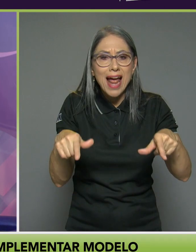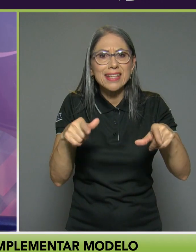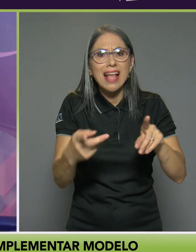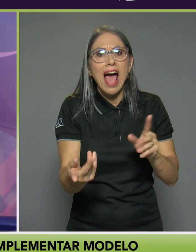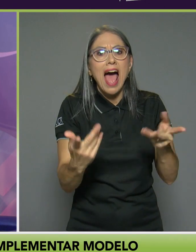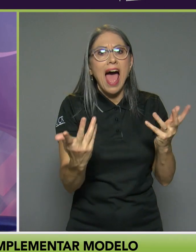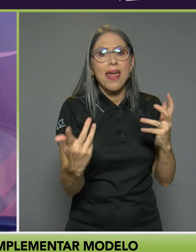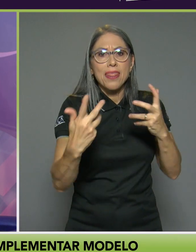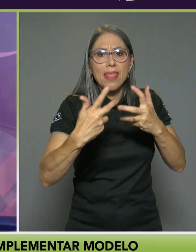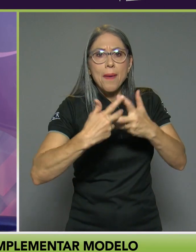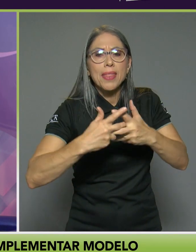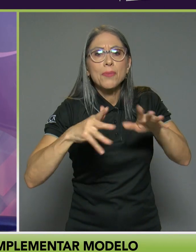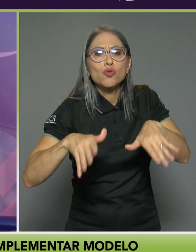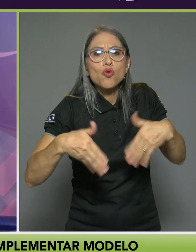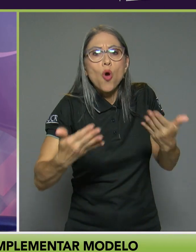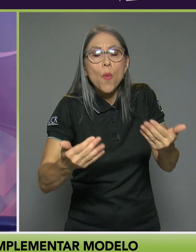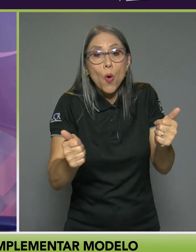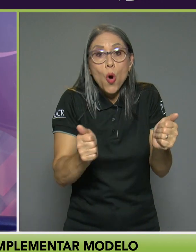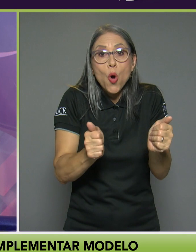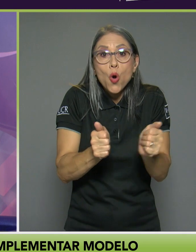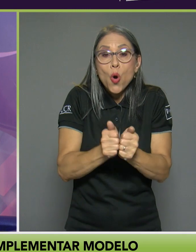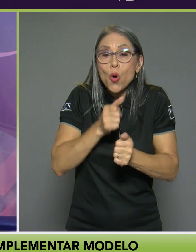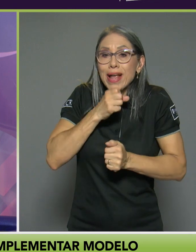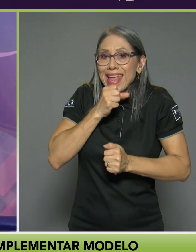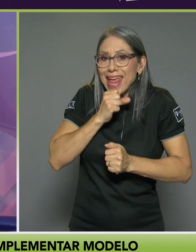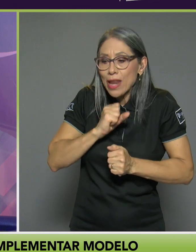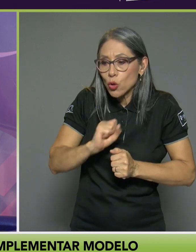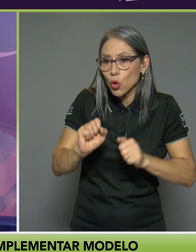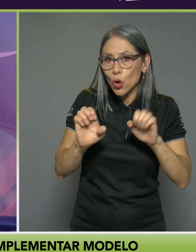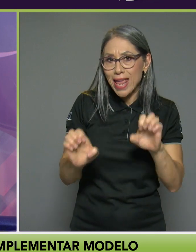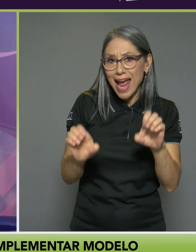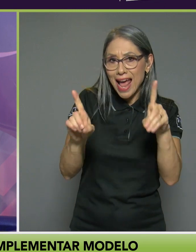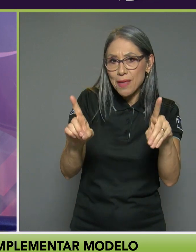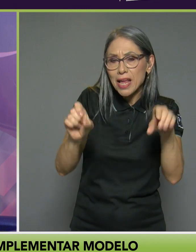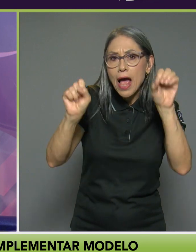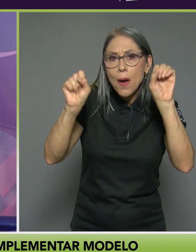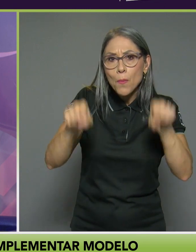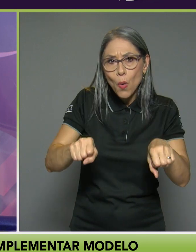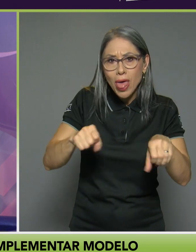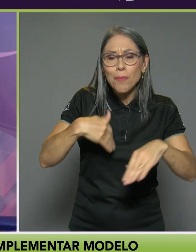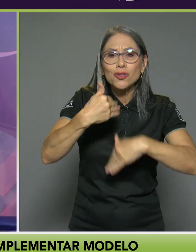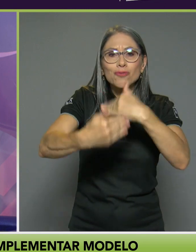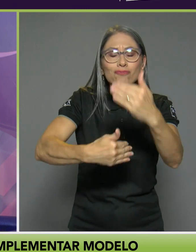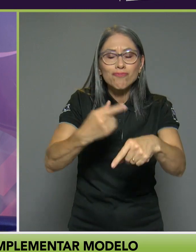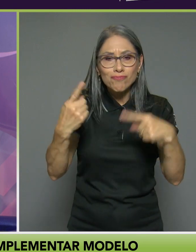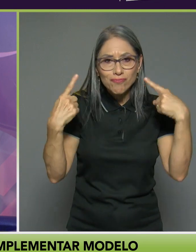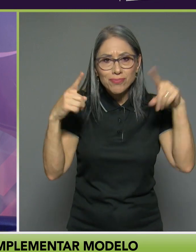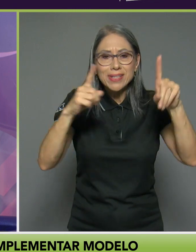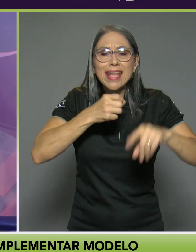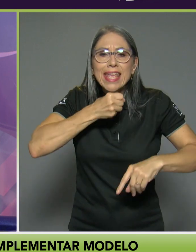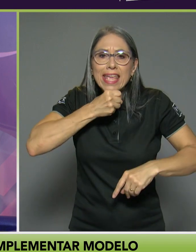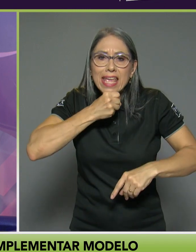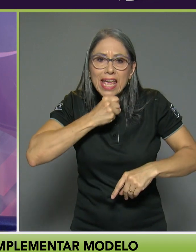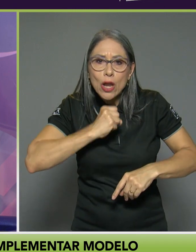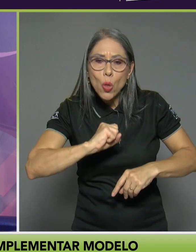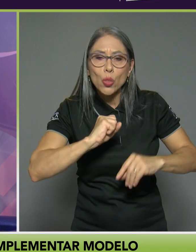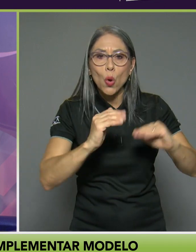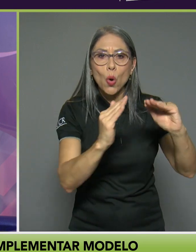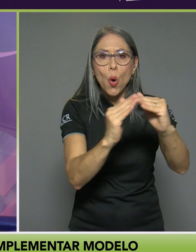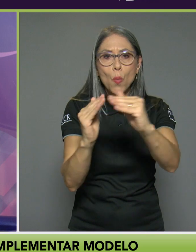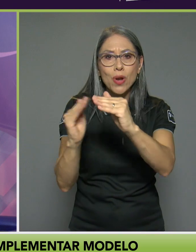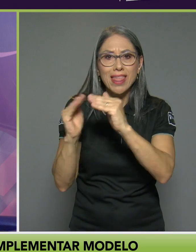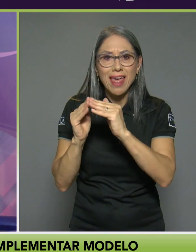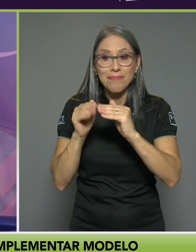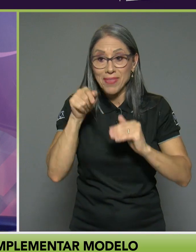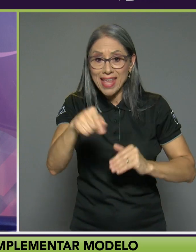a partir de la gerontología académica podamos llegar a la gerontocomunidad ese elemento comunitario